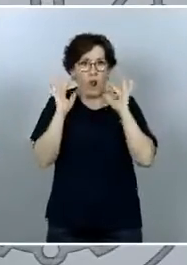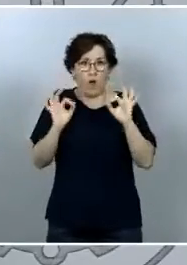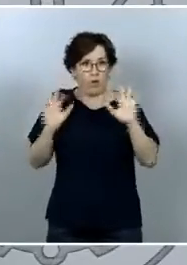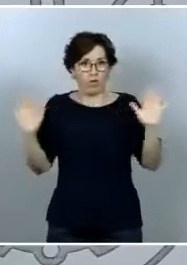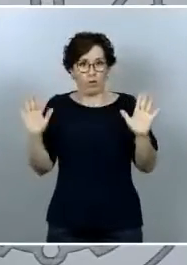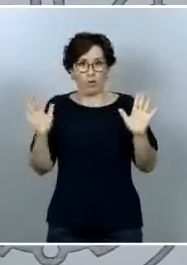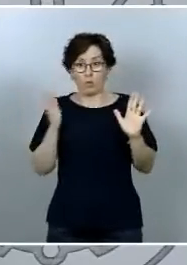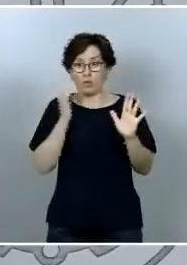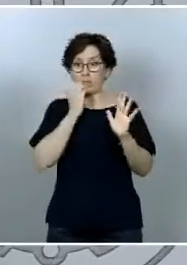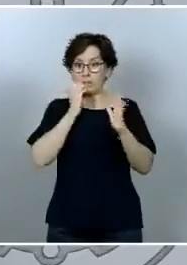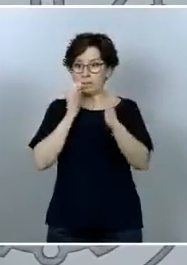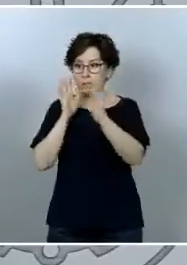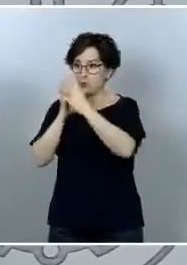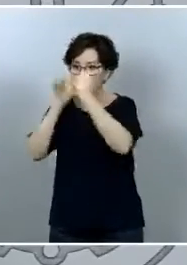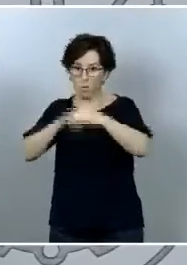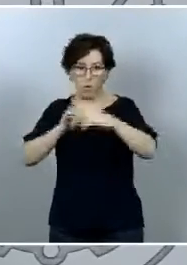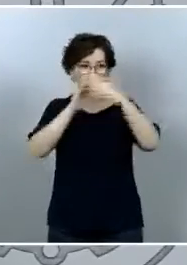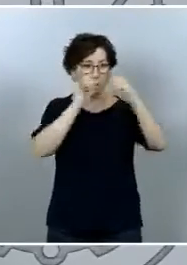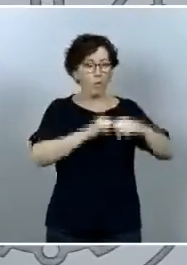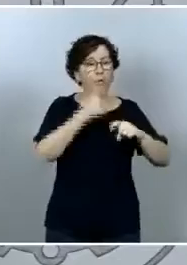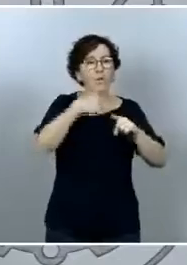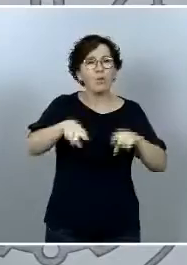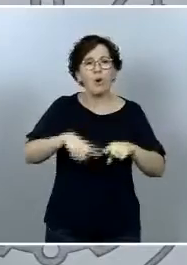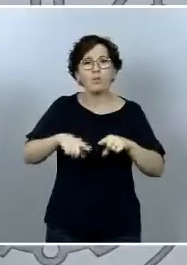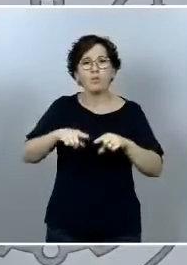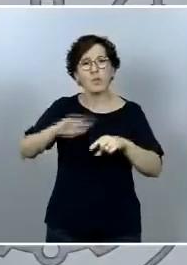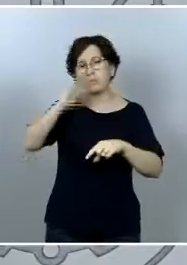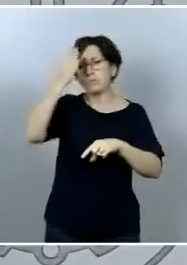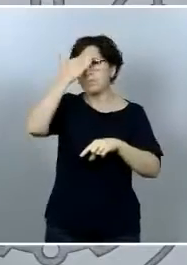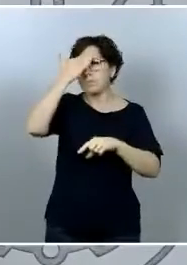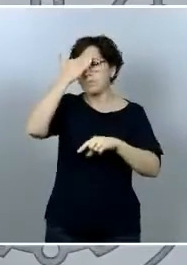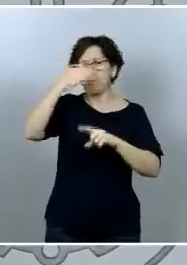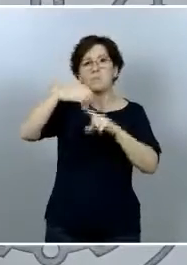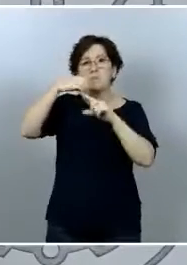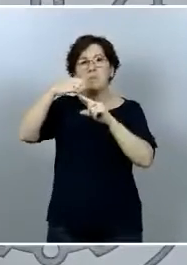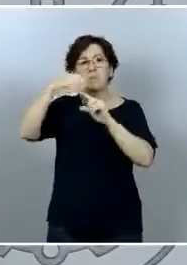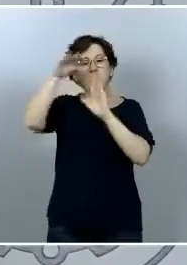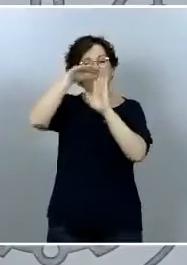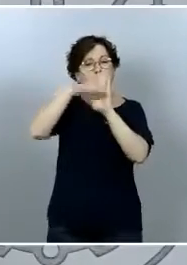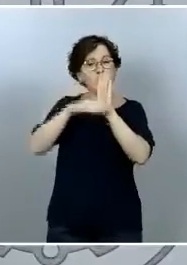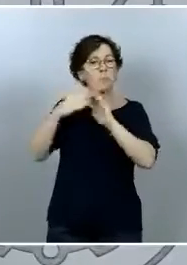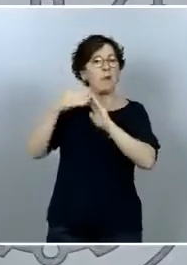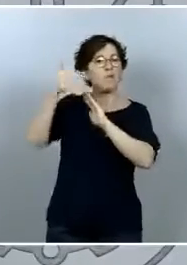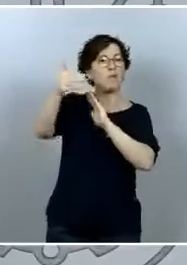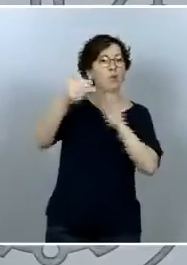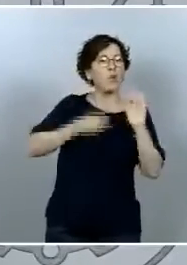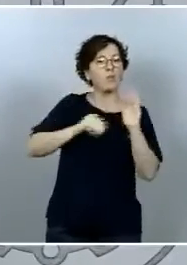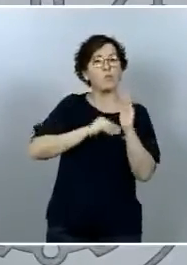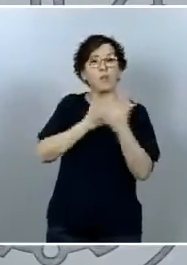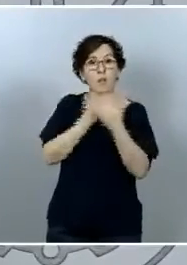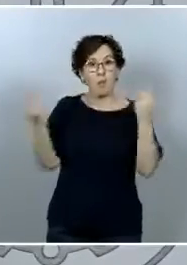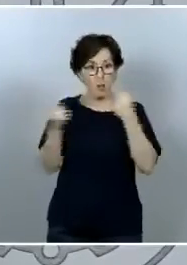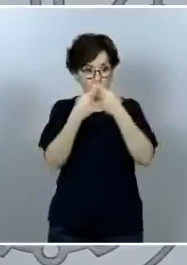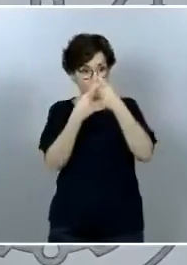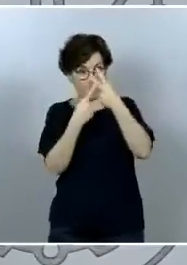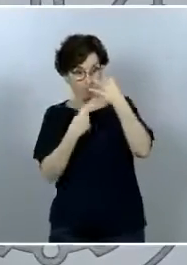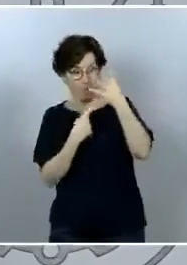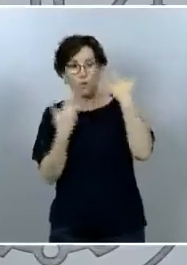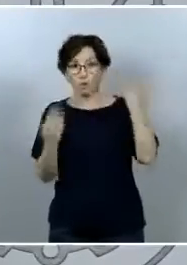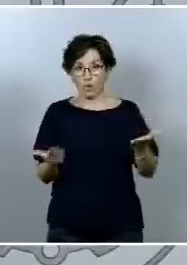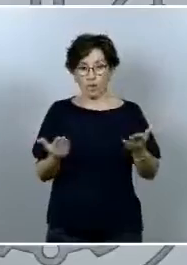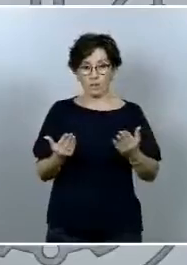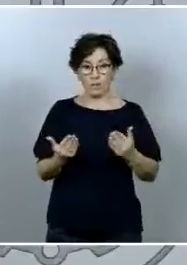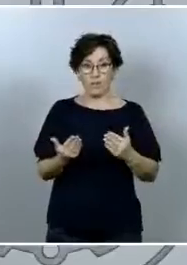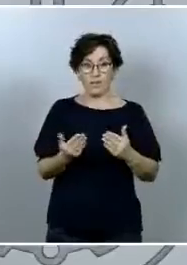en cuáles son los elementos sobre los que tiene que pivotar el futuro de nuestro país también es lógico que el primer presupuesto que lo hace posible